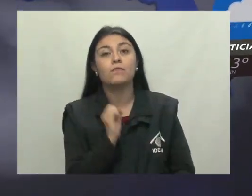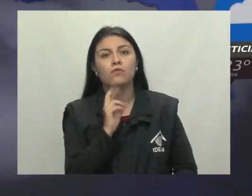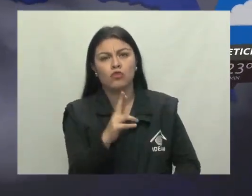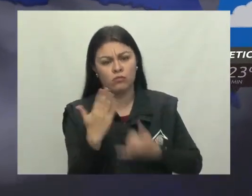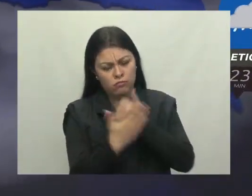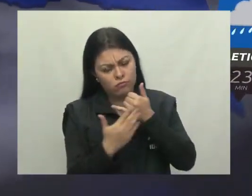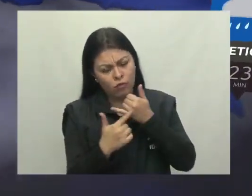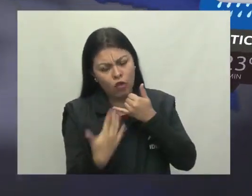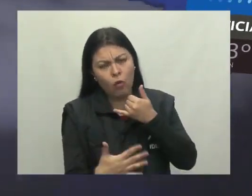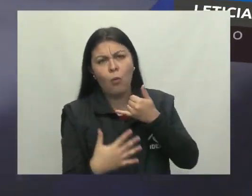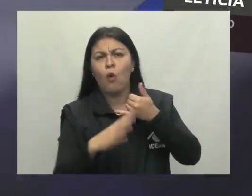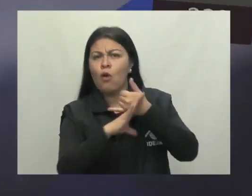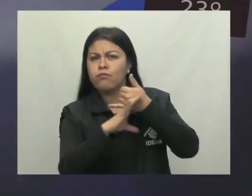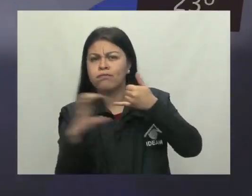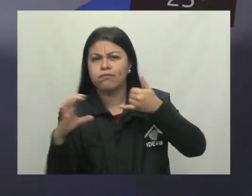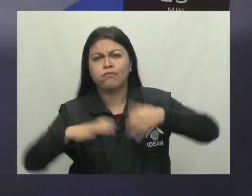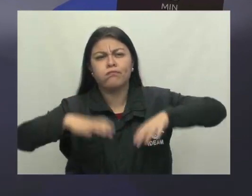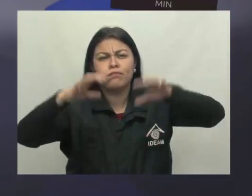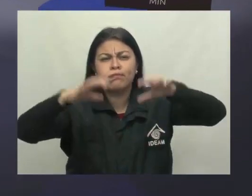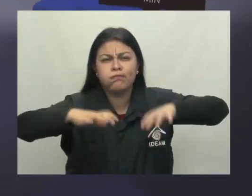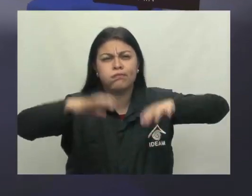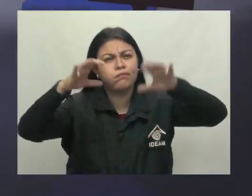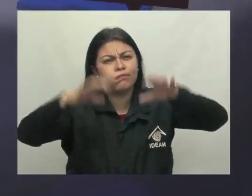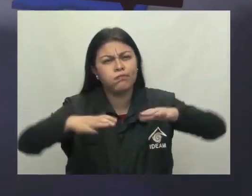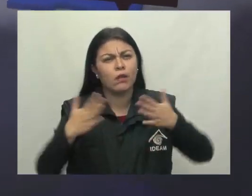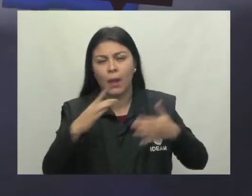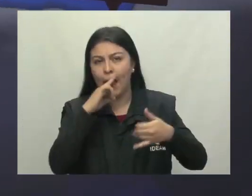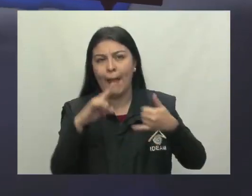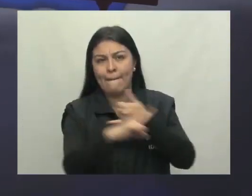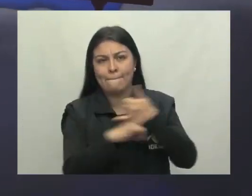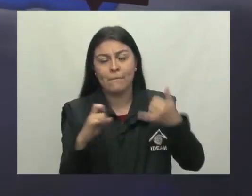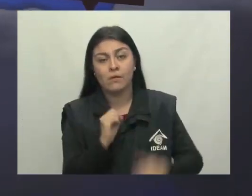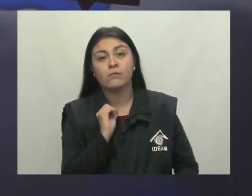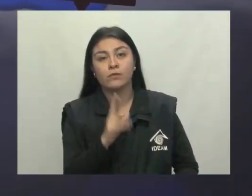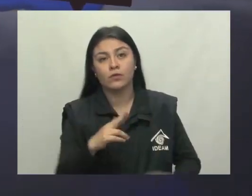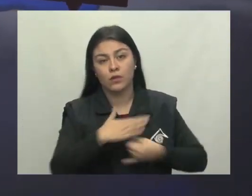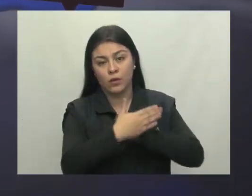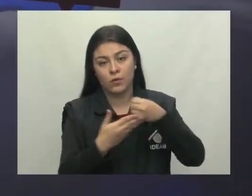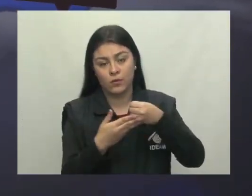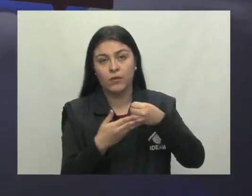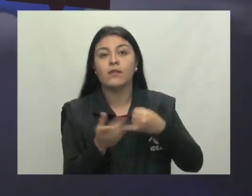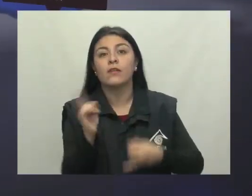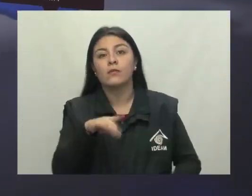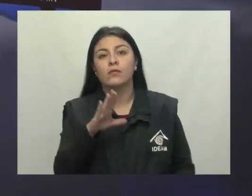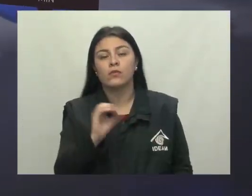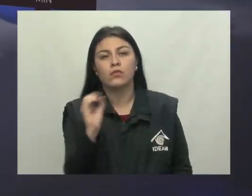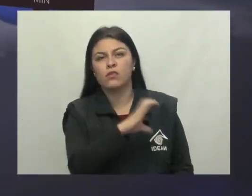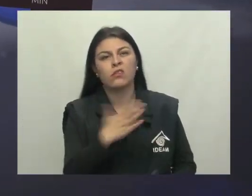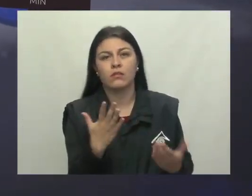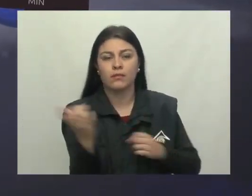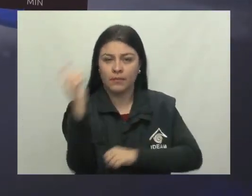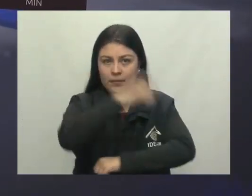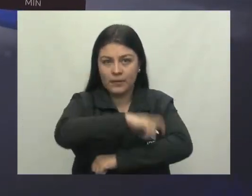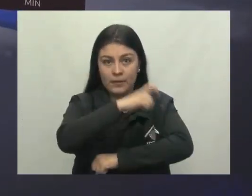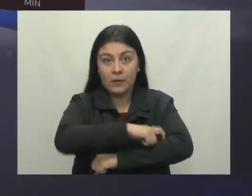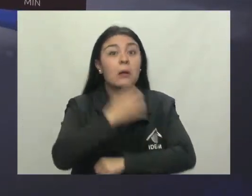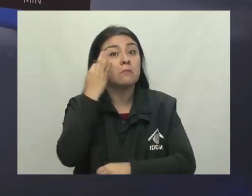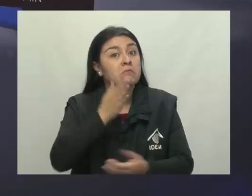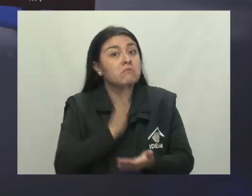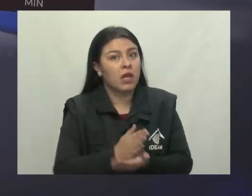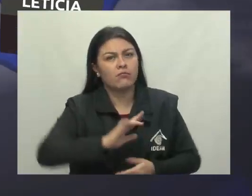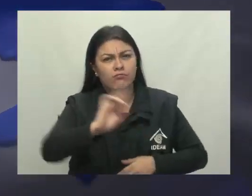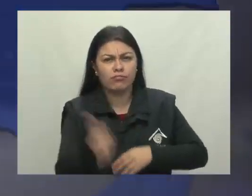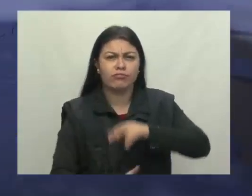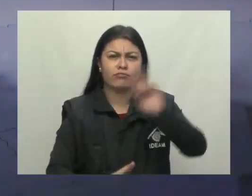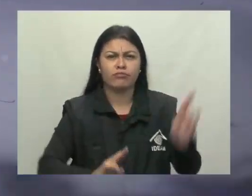sur del país tendremos cielos cubiertos con lluvias suaves en el Amazonas, sur del Guainía y occidente del Putumayo. También se espera